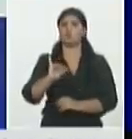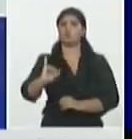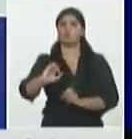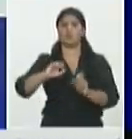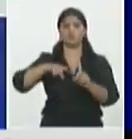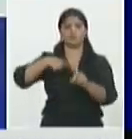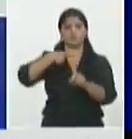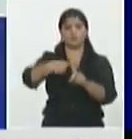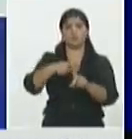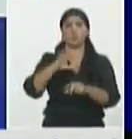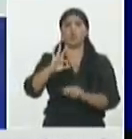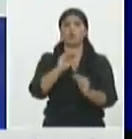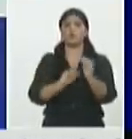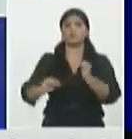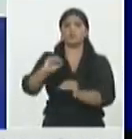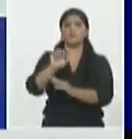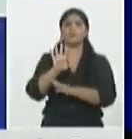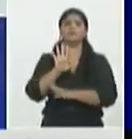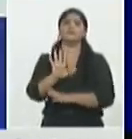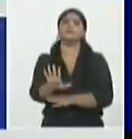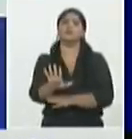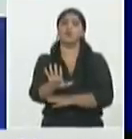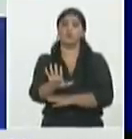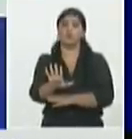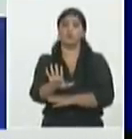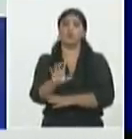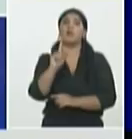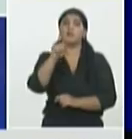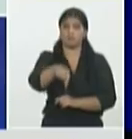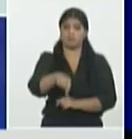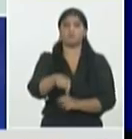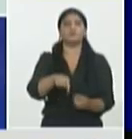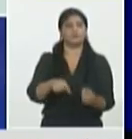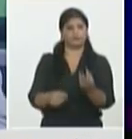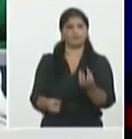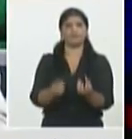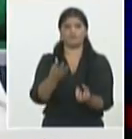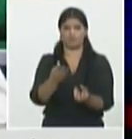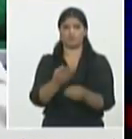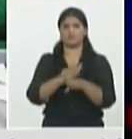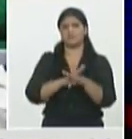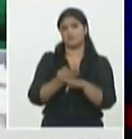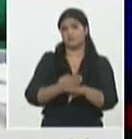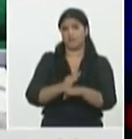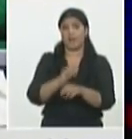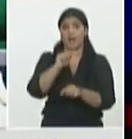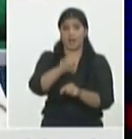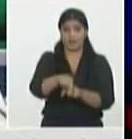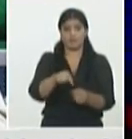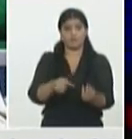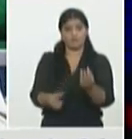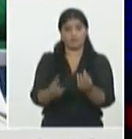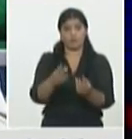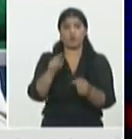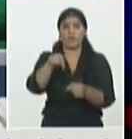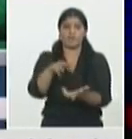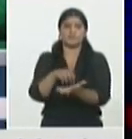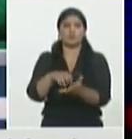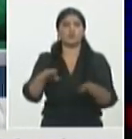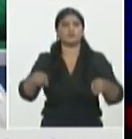de en determinadas áreas lograr un cierre y un control de los movimientos todavía